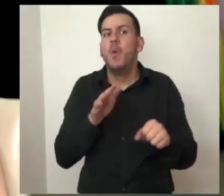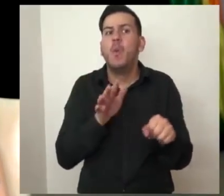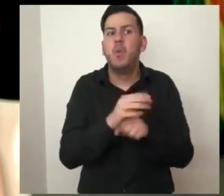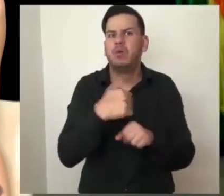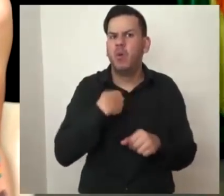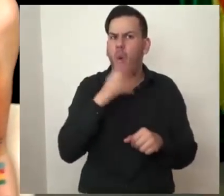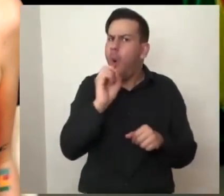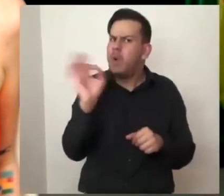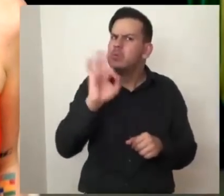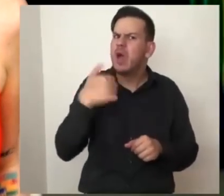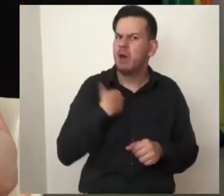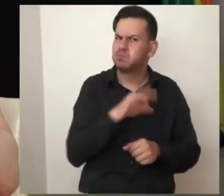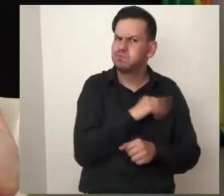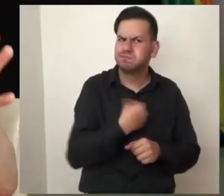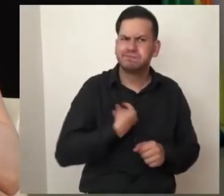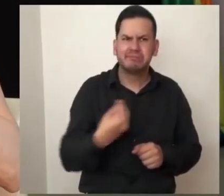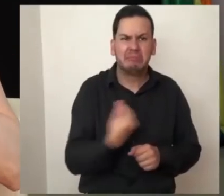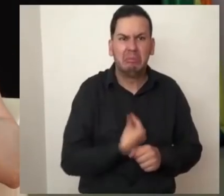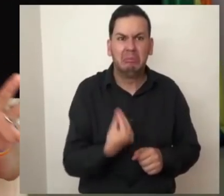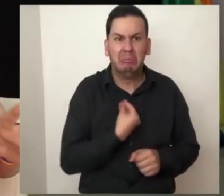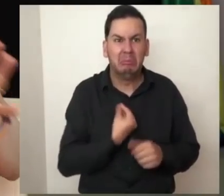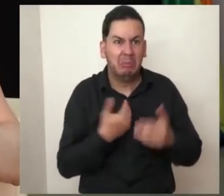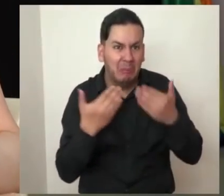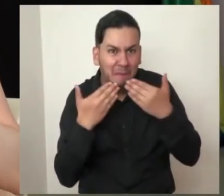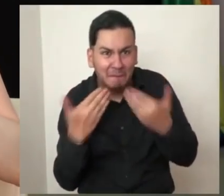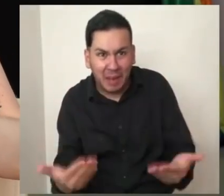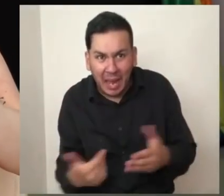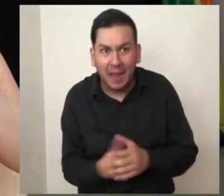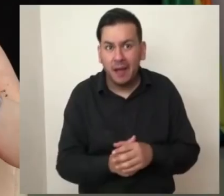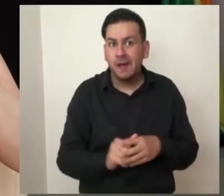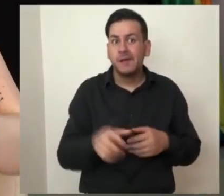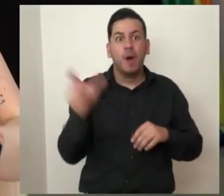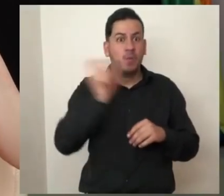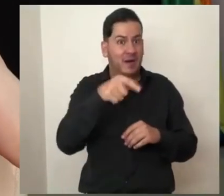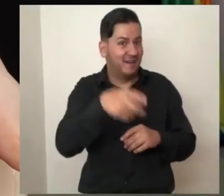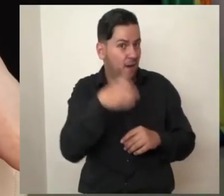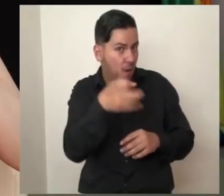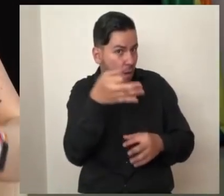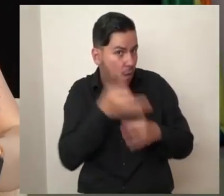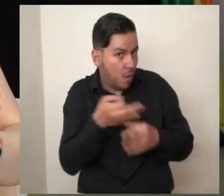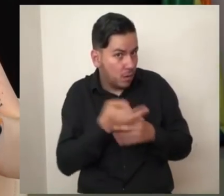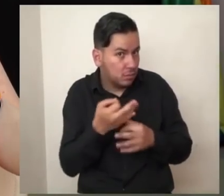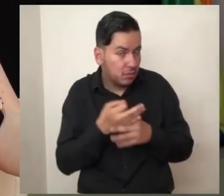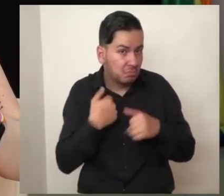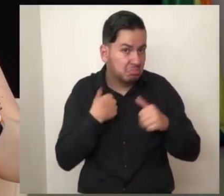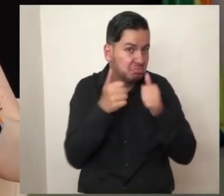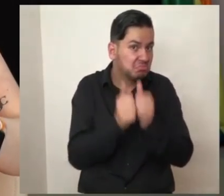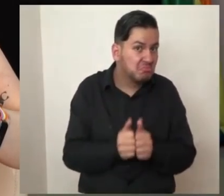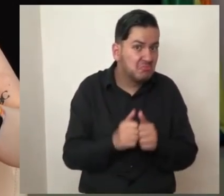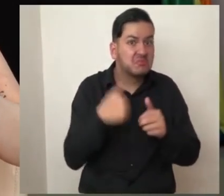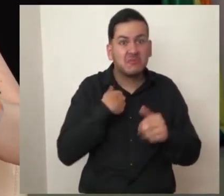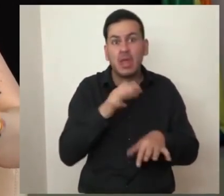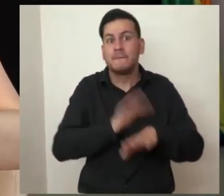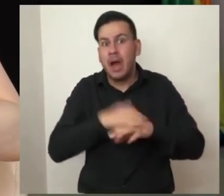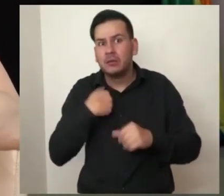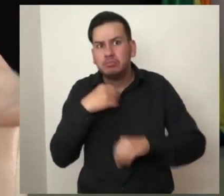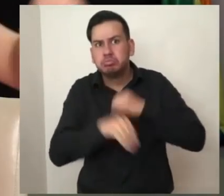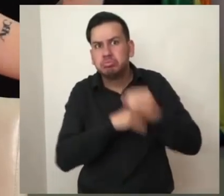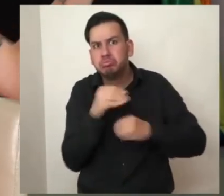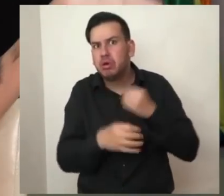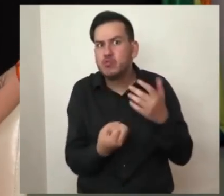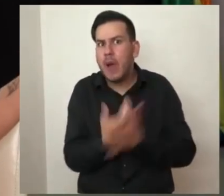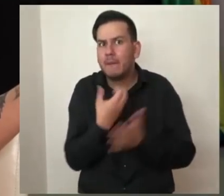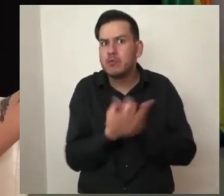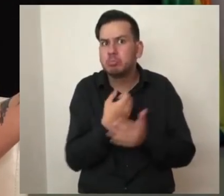que somos indestructibles. Pero miren, hay algo muy claro y es que este fin del mundo en particular se nota que le pusieron mucho más presupuesto que la